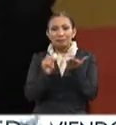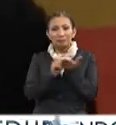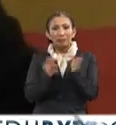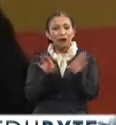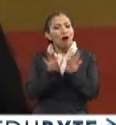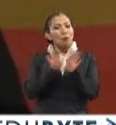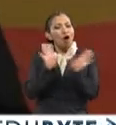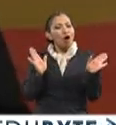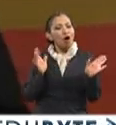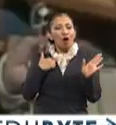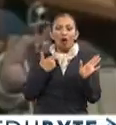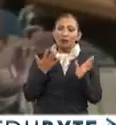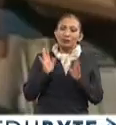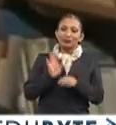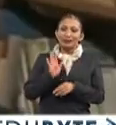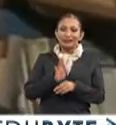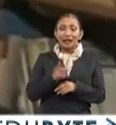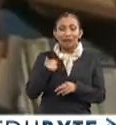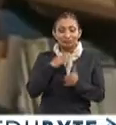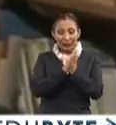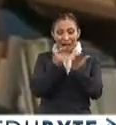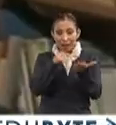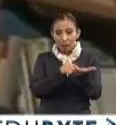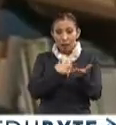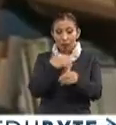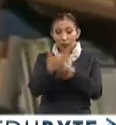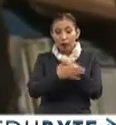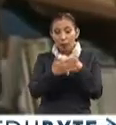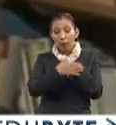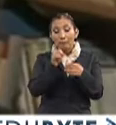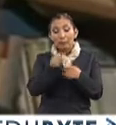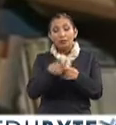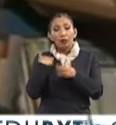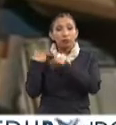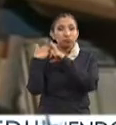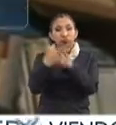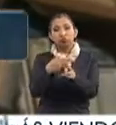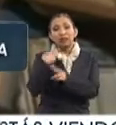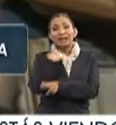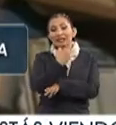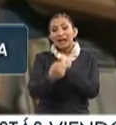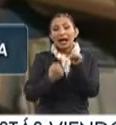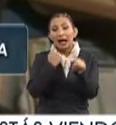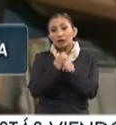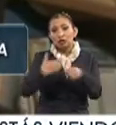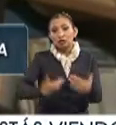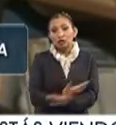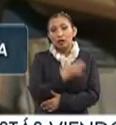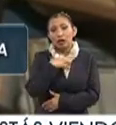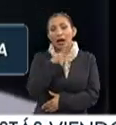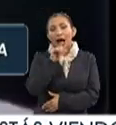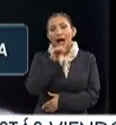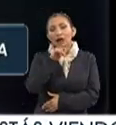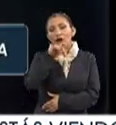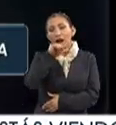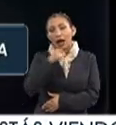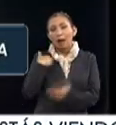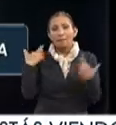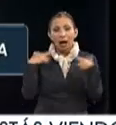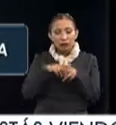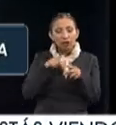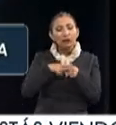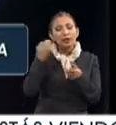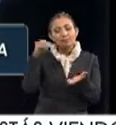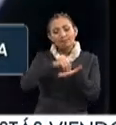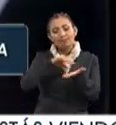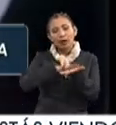eran como el dúo dinámico. La publicación sale a la luz como parte de las celebraciones de los 100 años del natalicio del escritor, académico